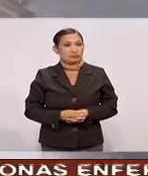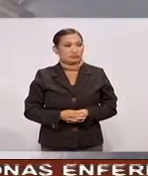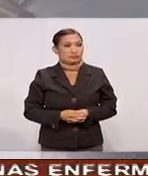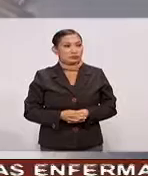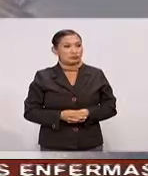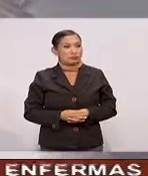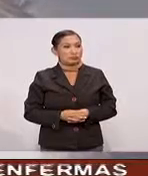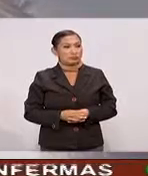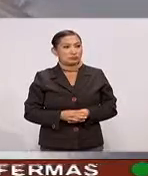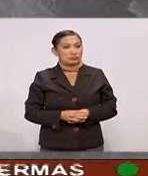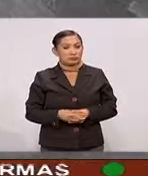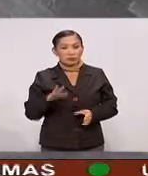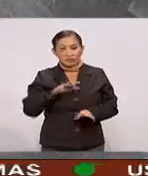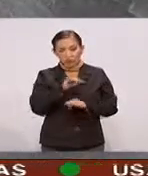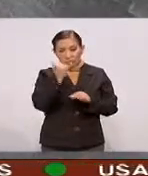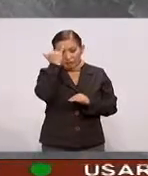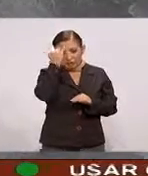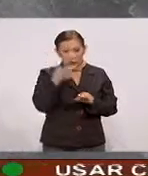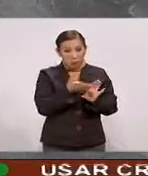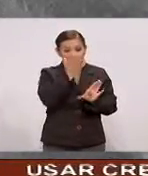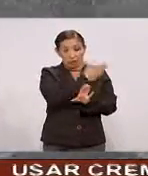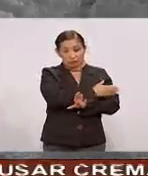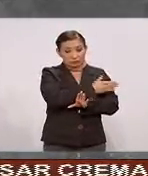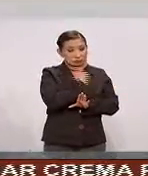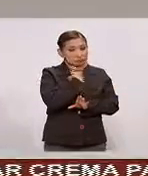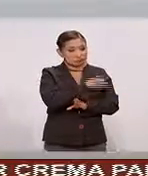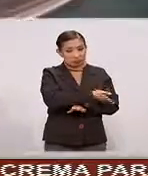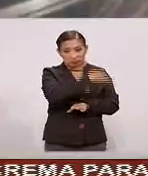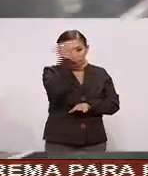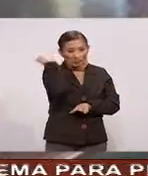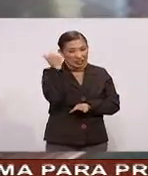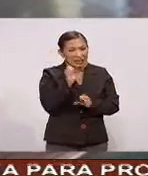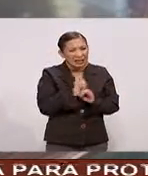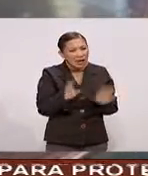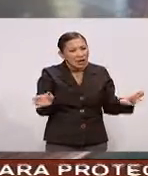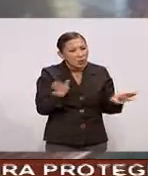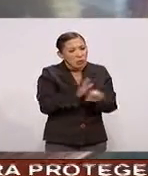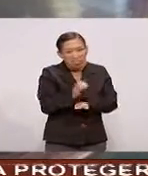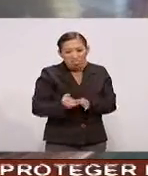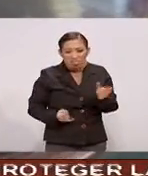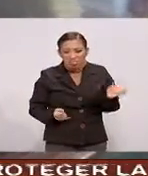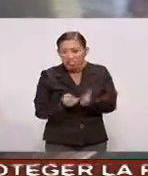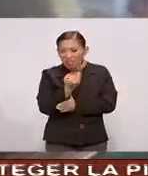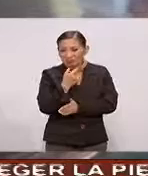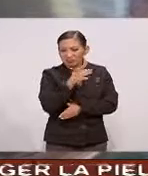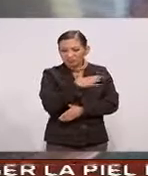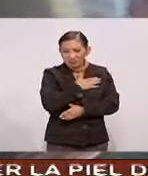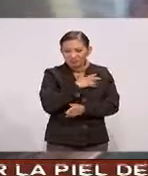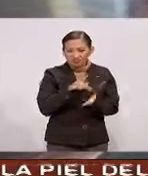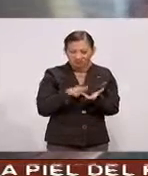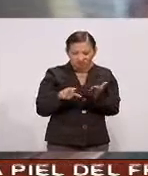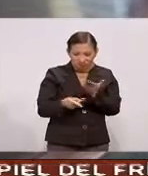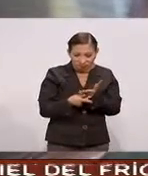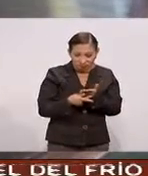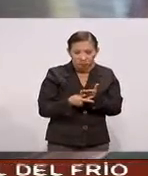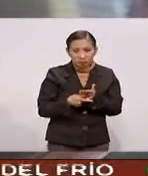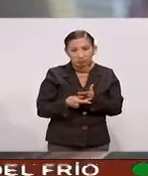Todo comienza Pues con la idea Al principio Yo no tenía Este Bien claro Definido El proyecto